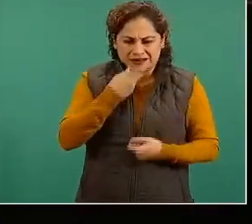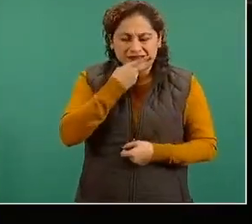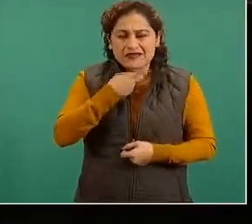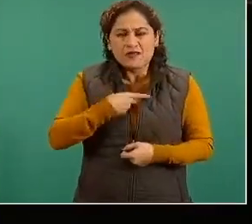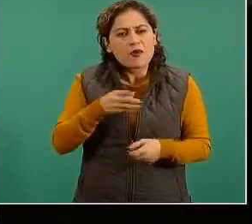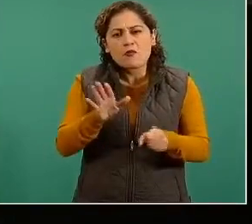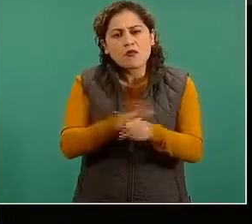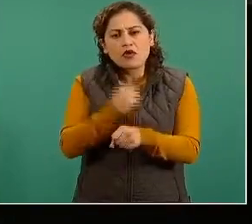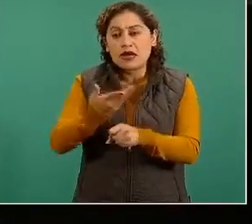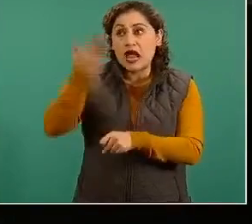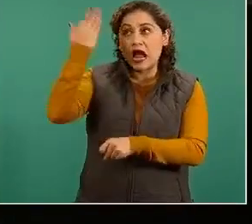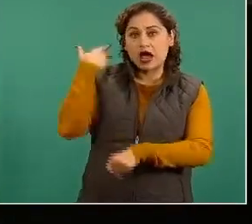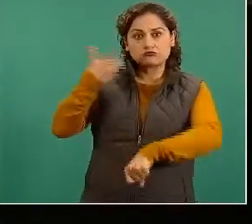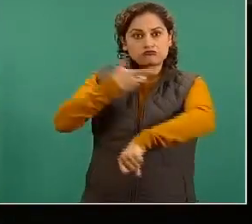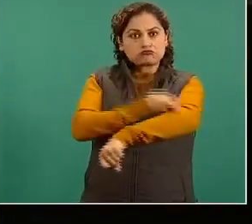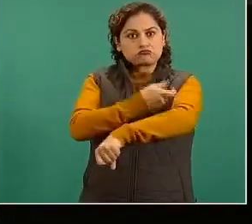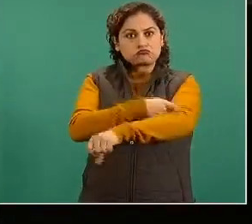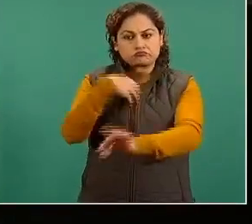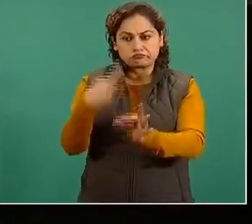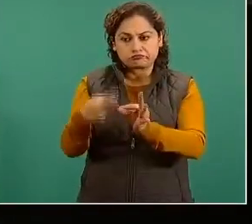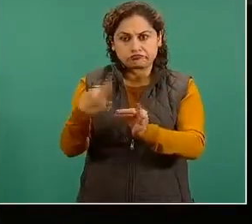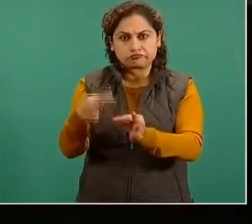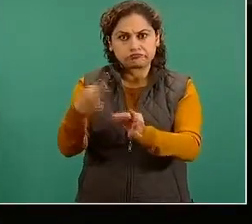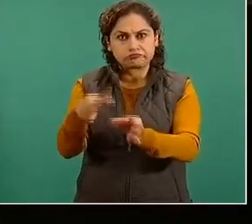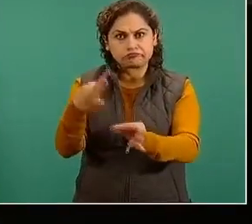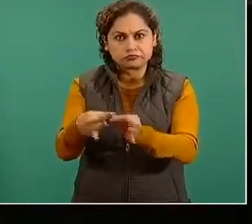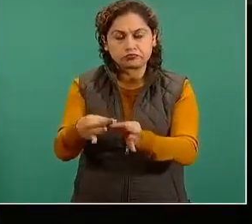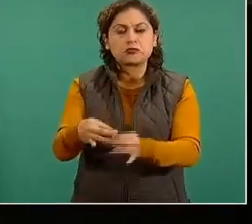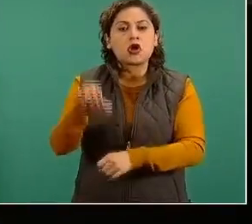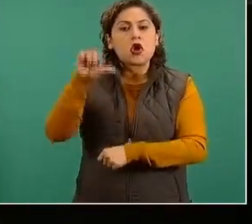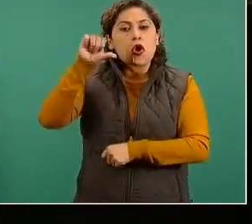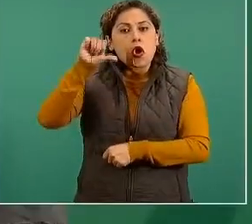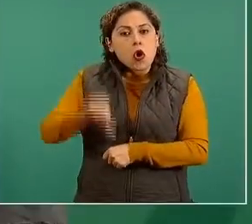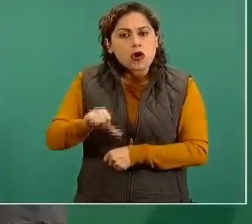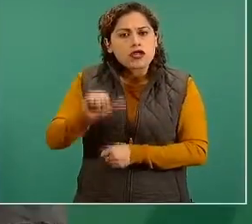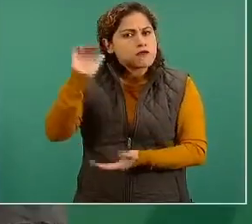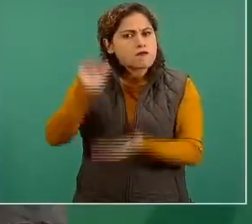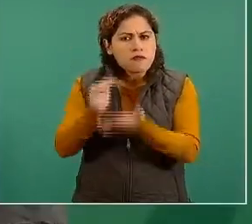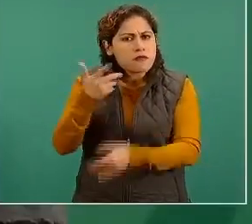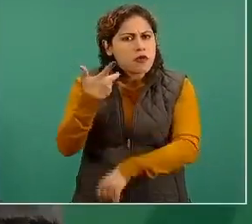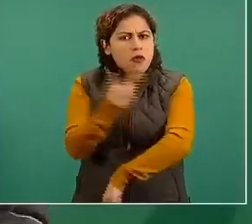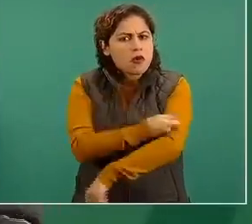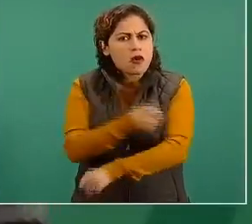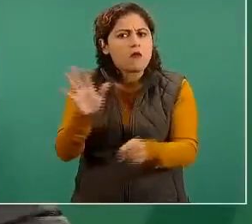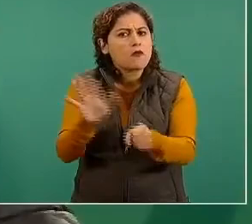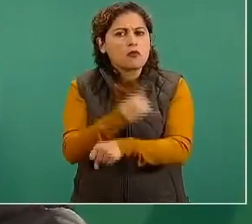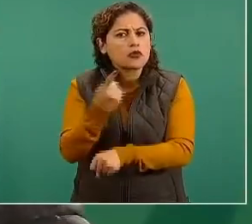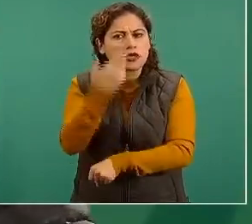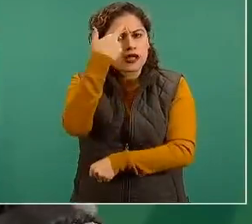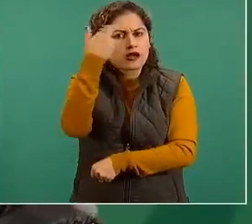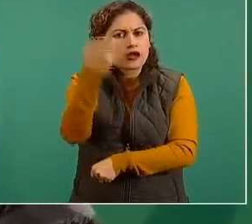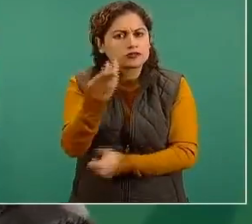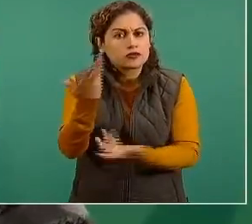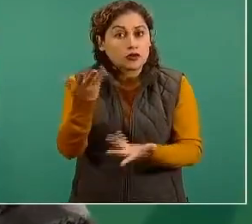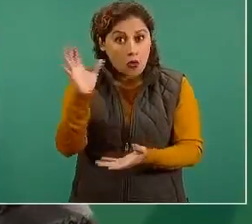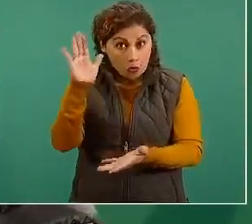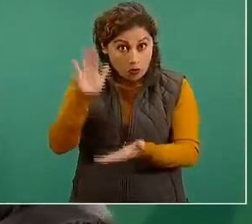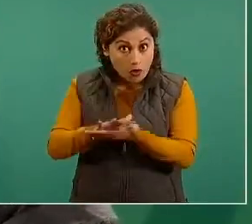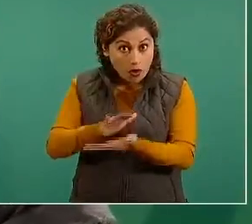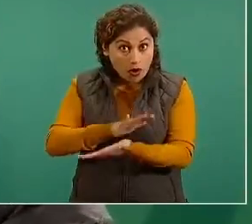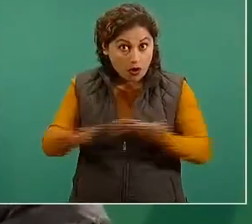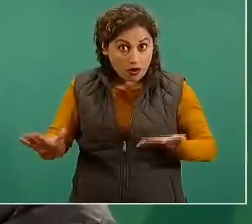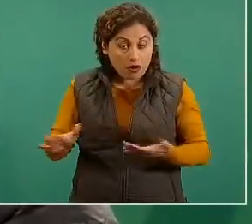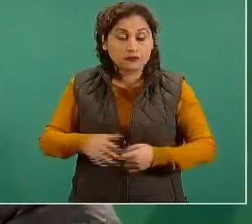jugando también el tema de que se está agotando el último embarque de vacunas no no no mira en realidad este